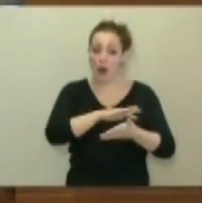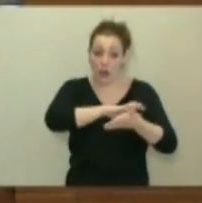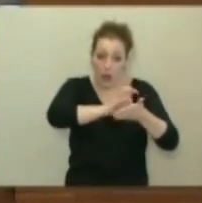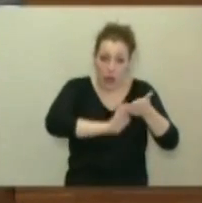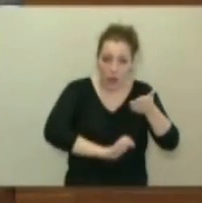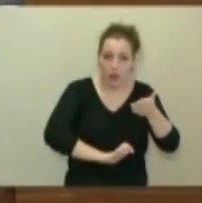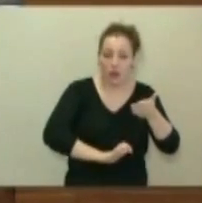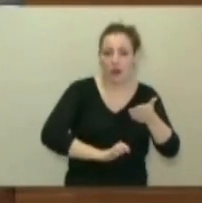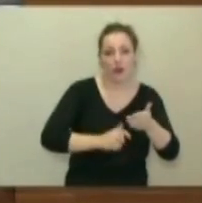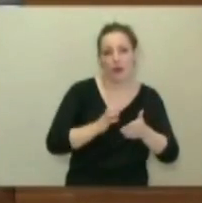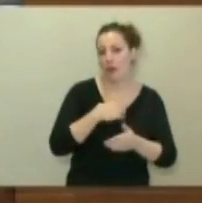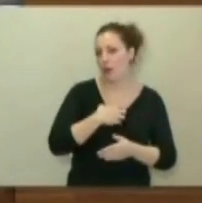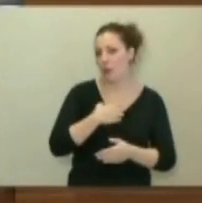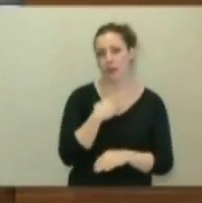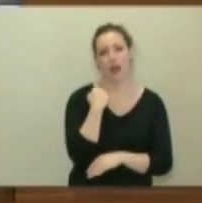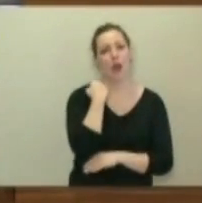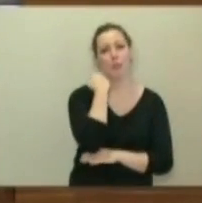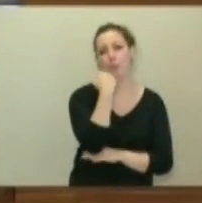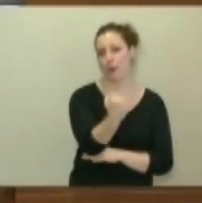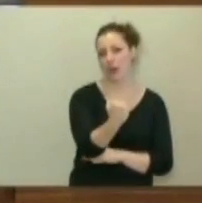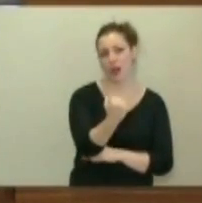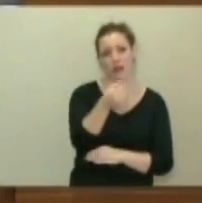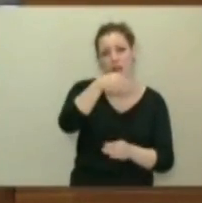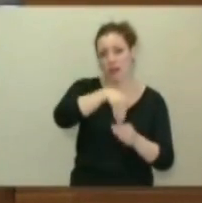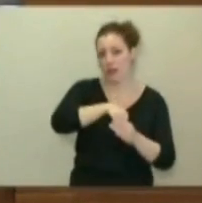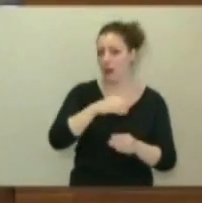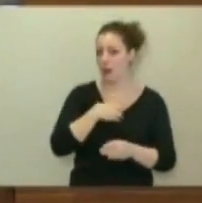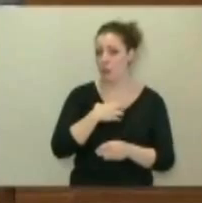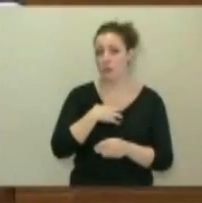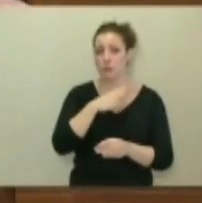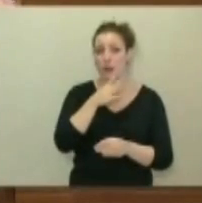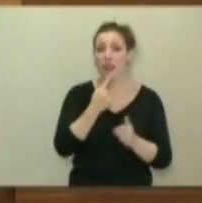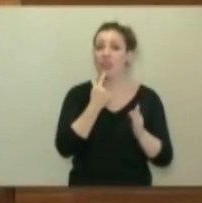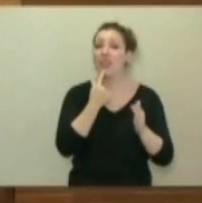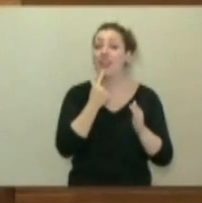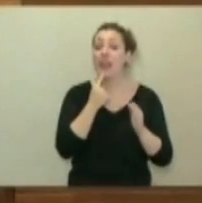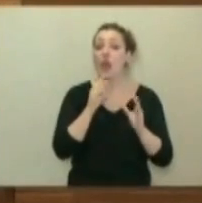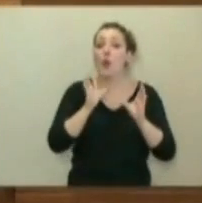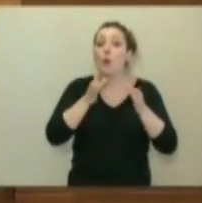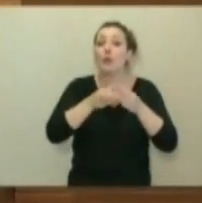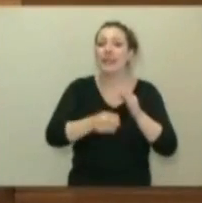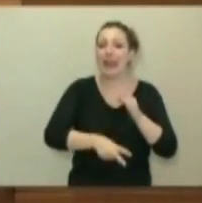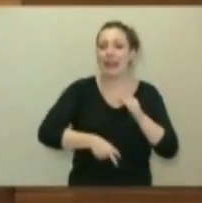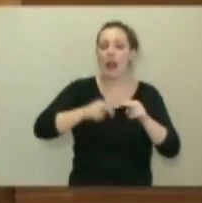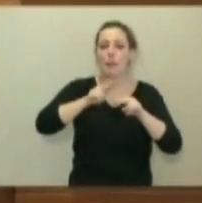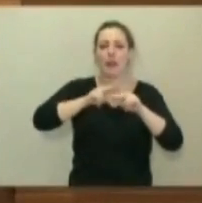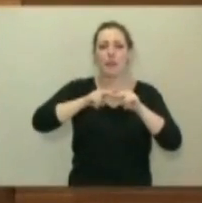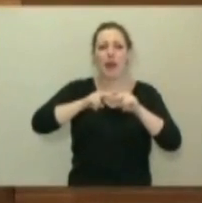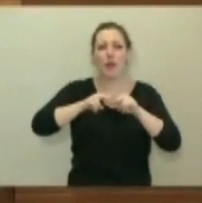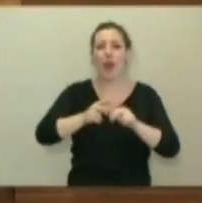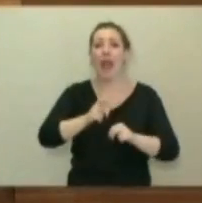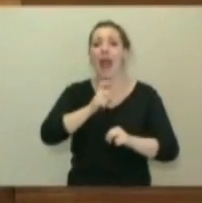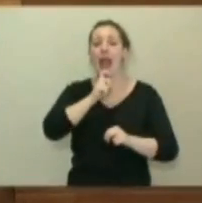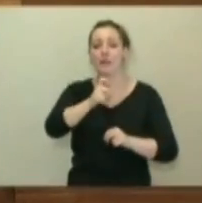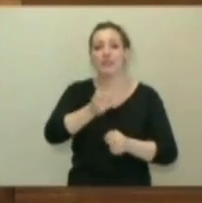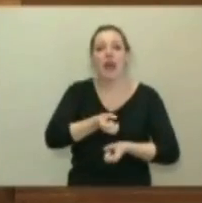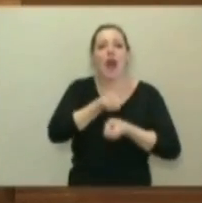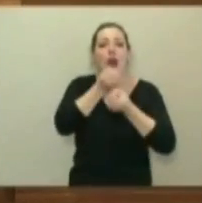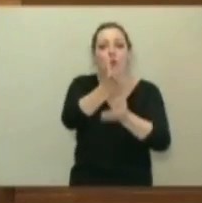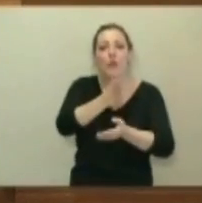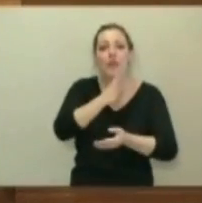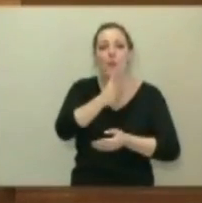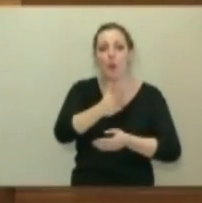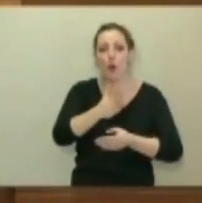no podemos apoyar su contenido. En él se señala que es la Junta General del Principado la que anuncia su voluntad de recorrer